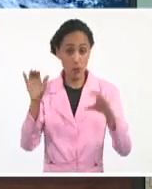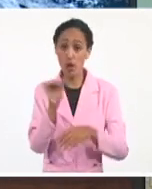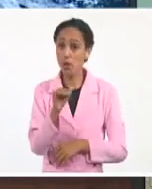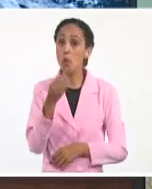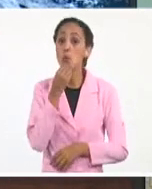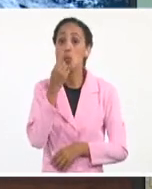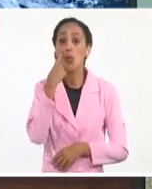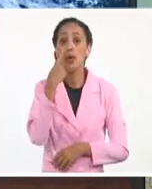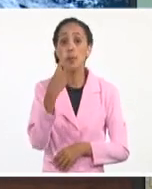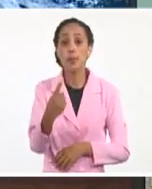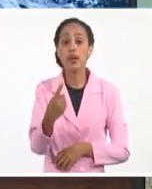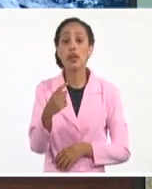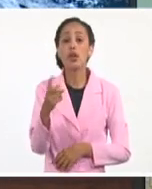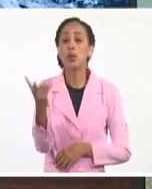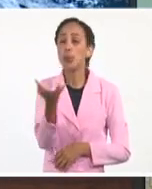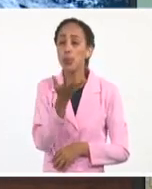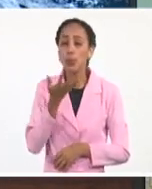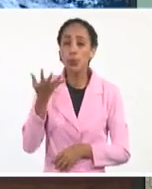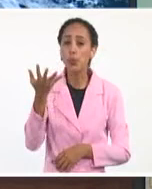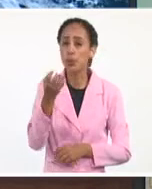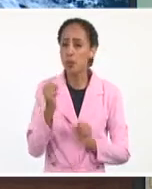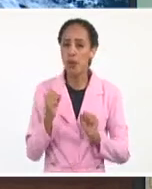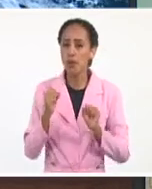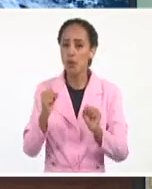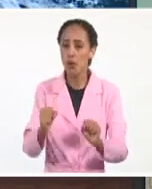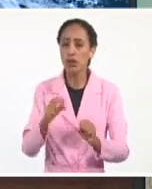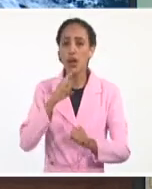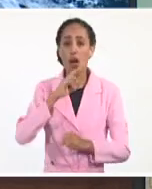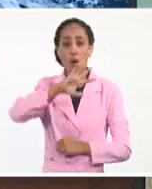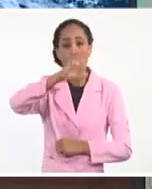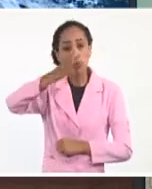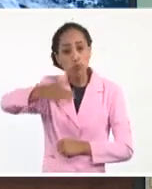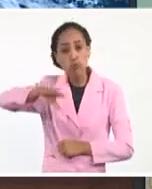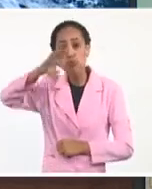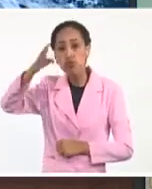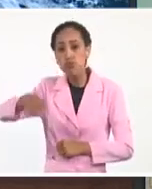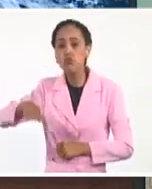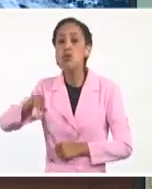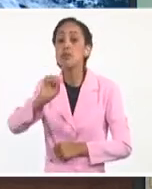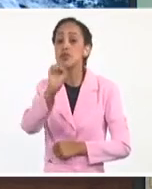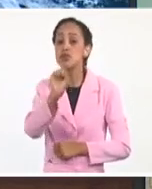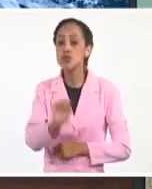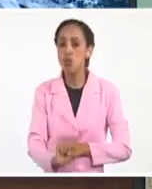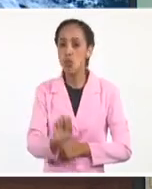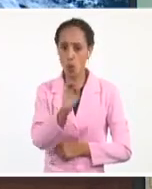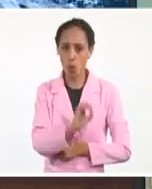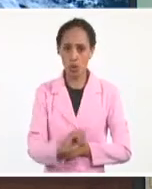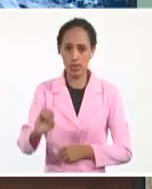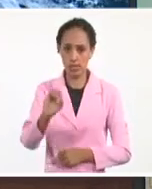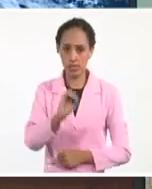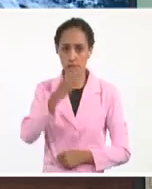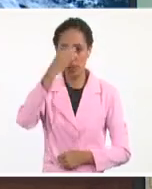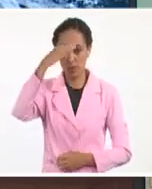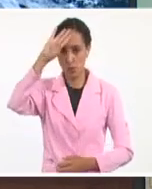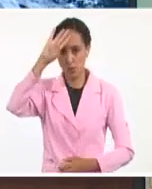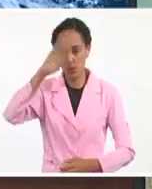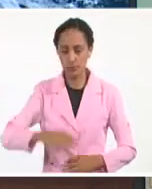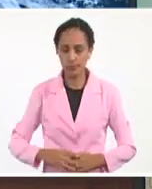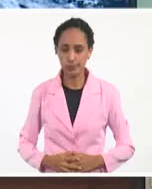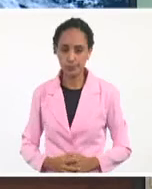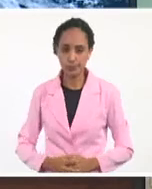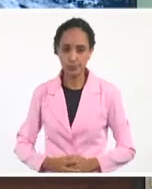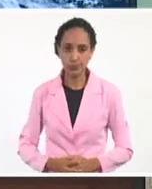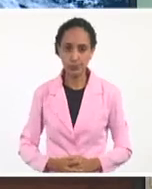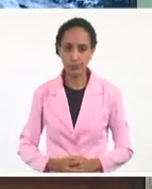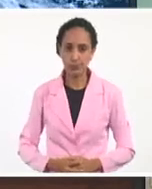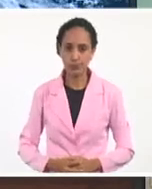los vientos y las olas en la parte sur oriental de Cuba. Y esos vientos